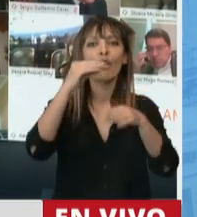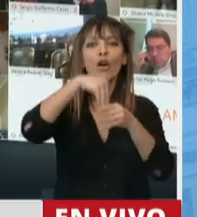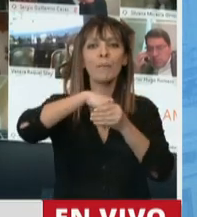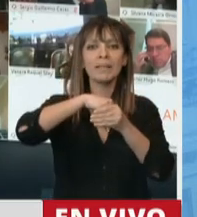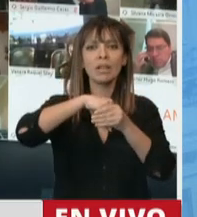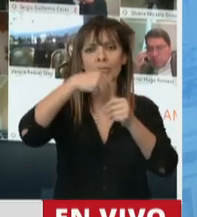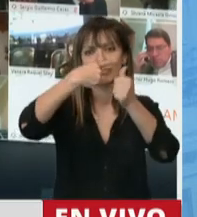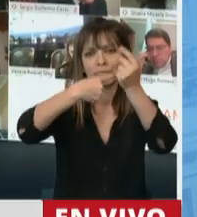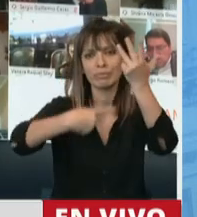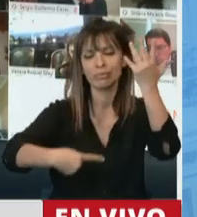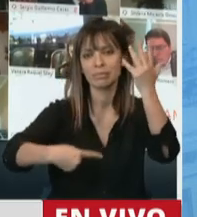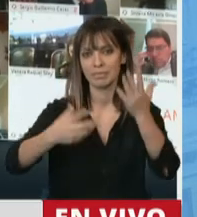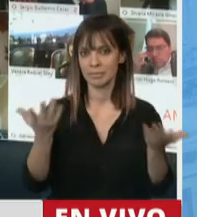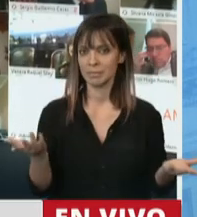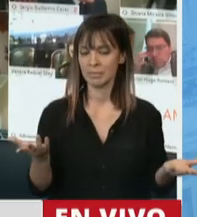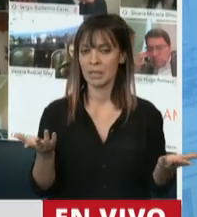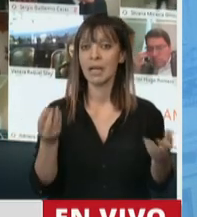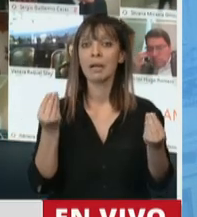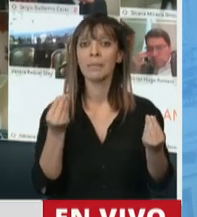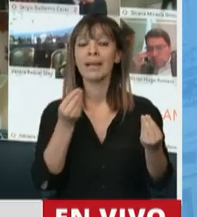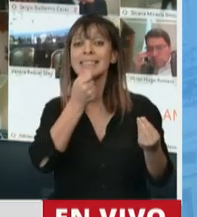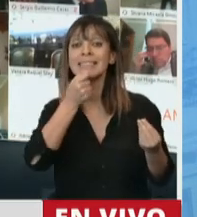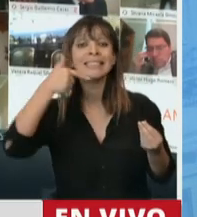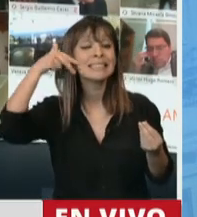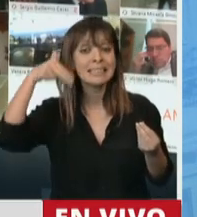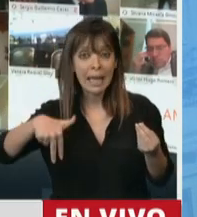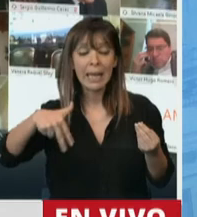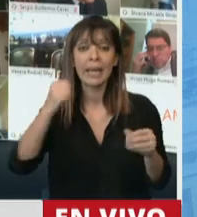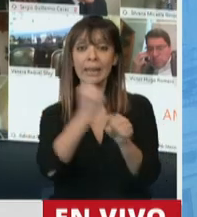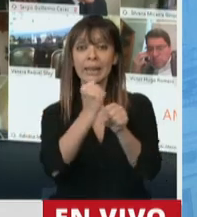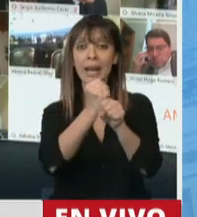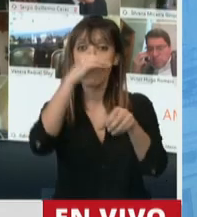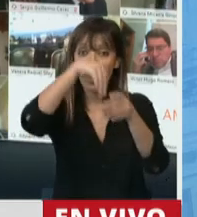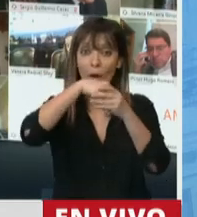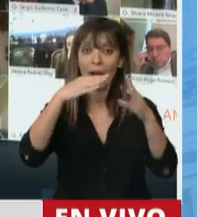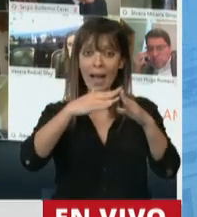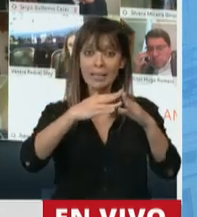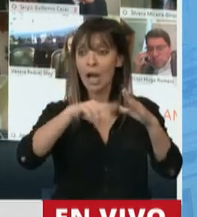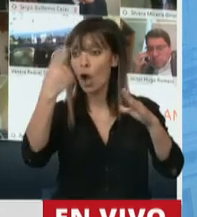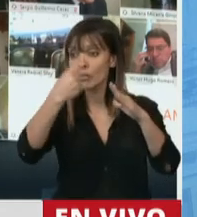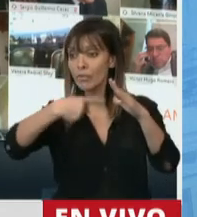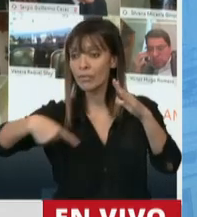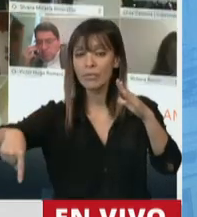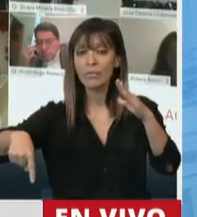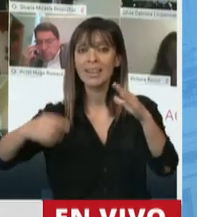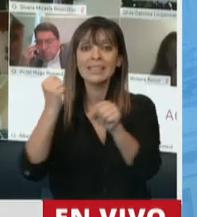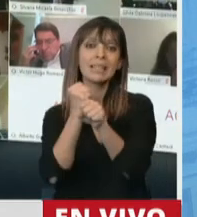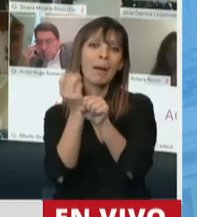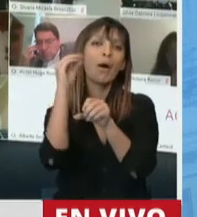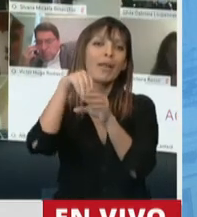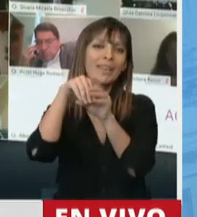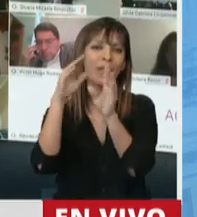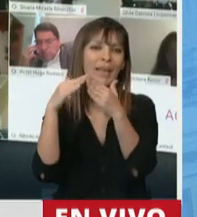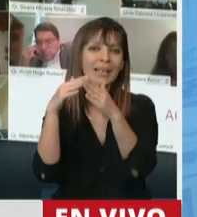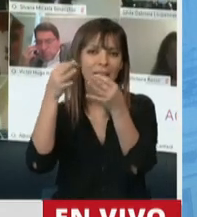su amplitud. Porque sin ese trabajo, justamente, todos los demás trabajos, demás tareas y toda la actividad